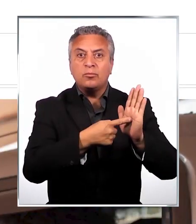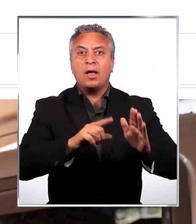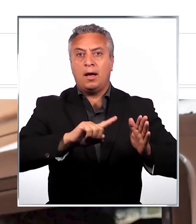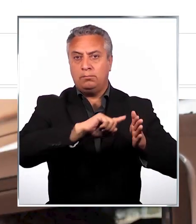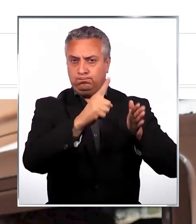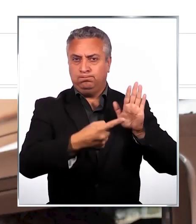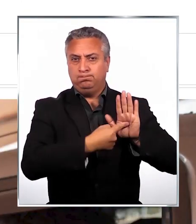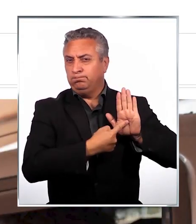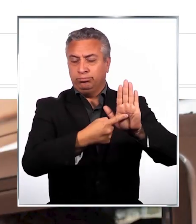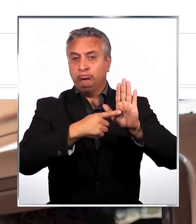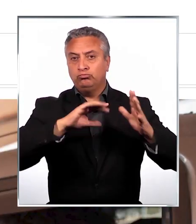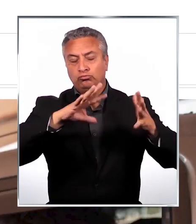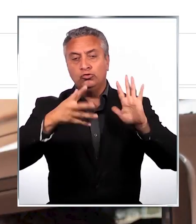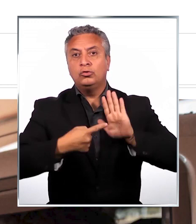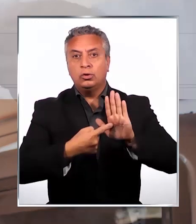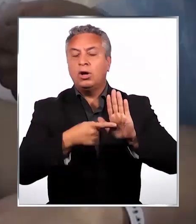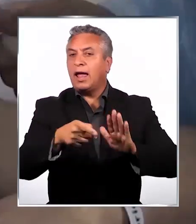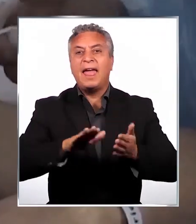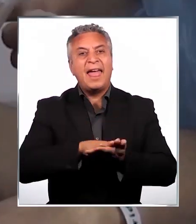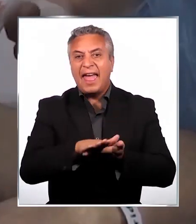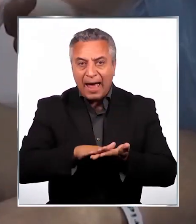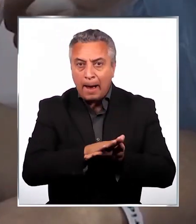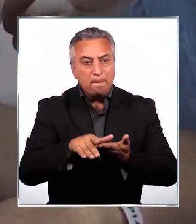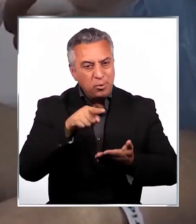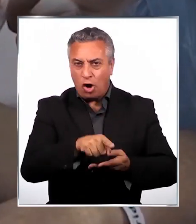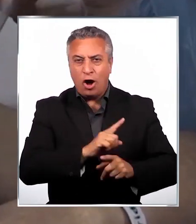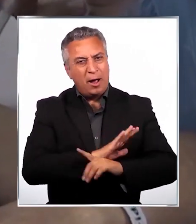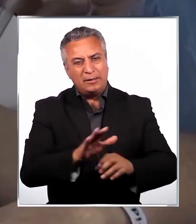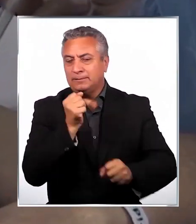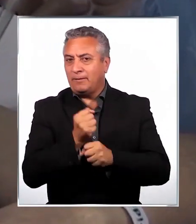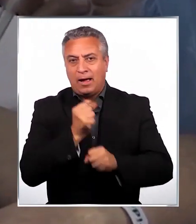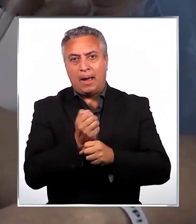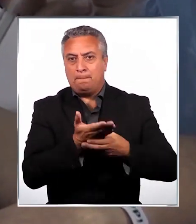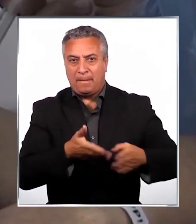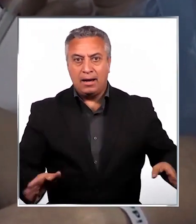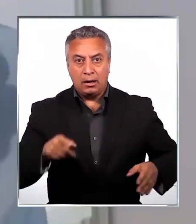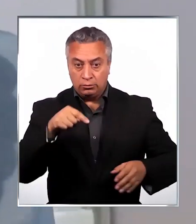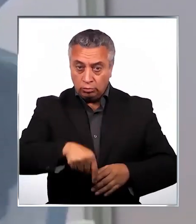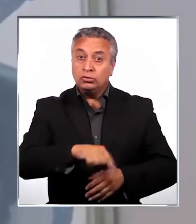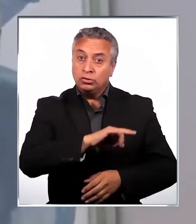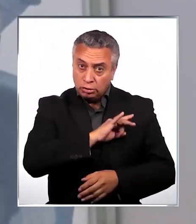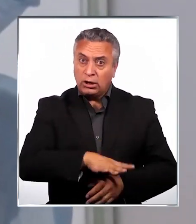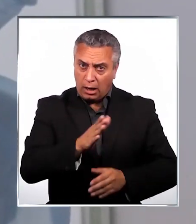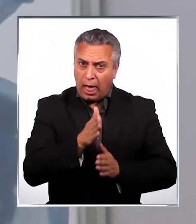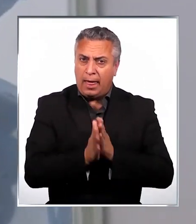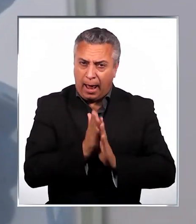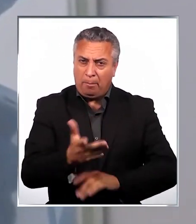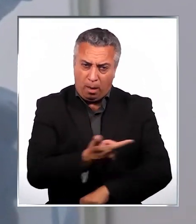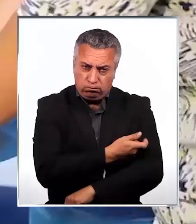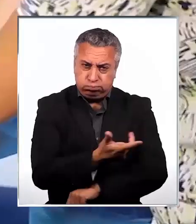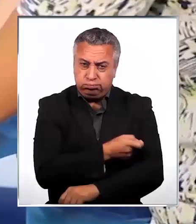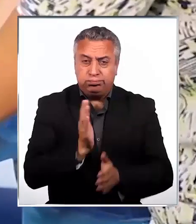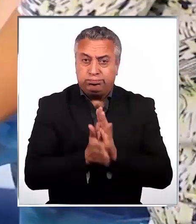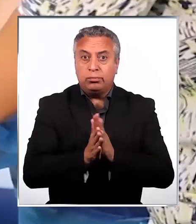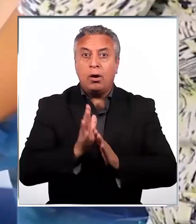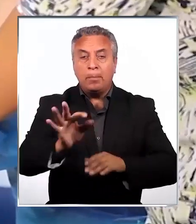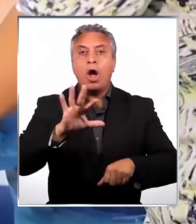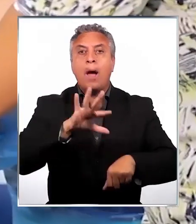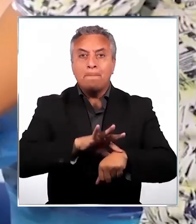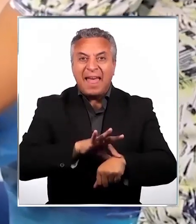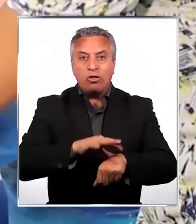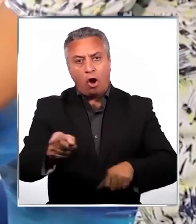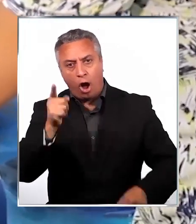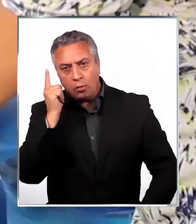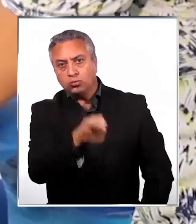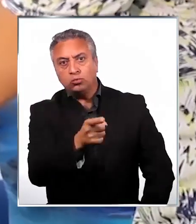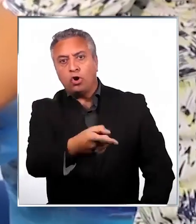ejemplo de lo que no hay que hacer. Destaca que nuestro país tiene una de las campañas de vacunación más rápidas del mundo, pero afirma que los médicos